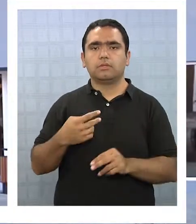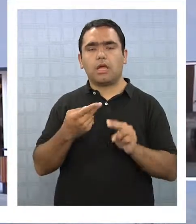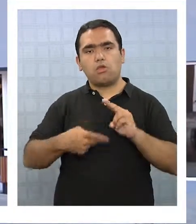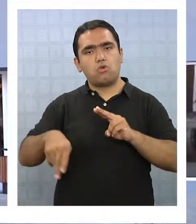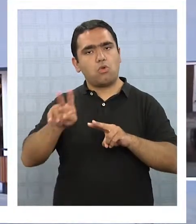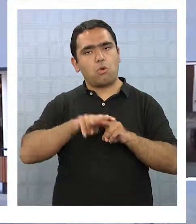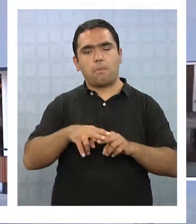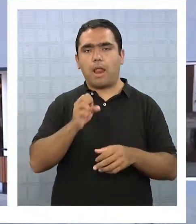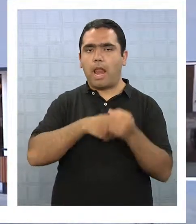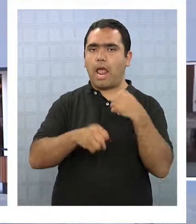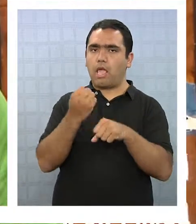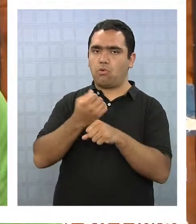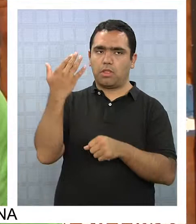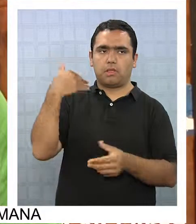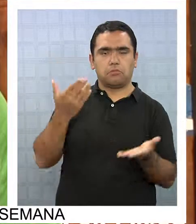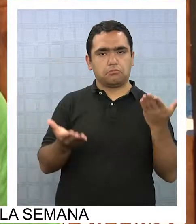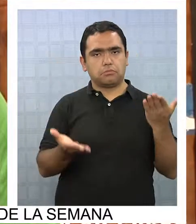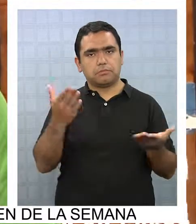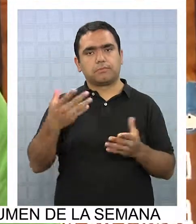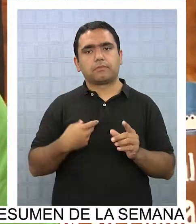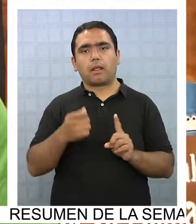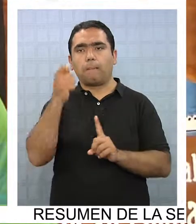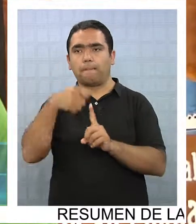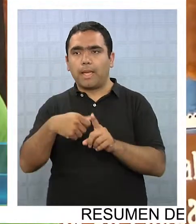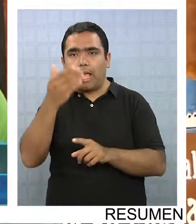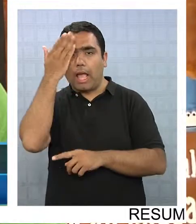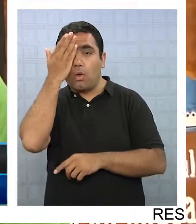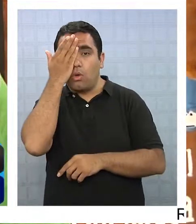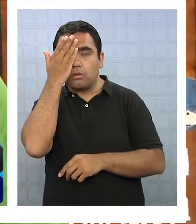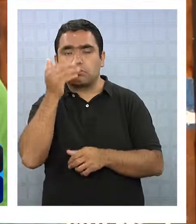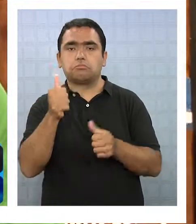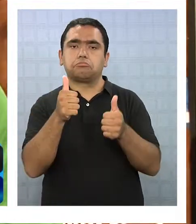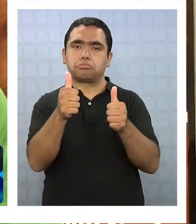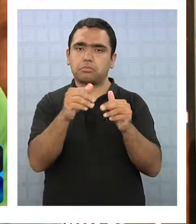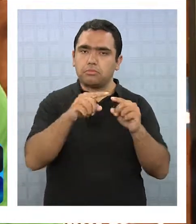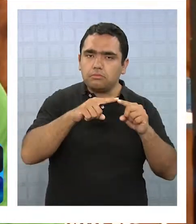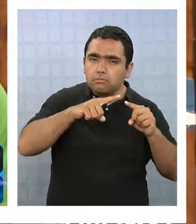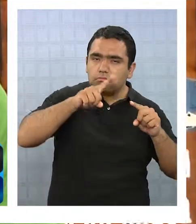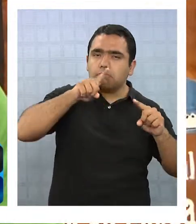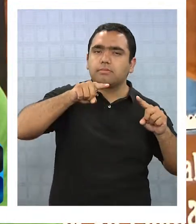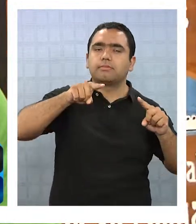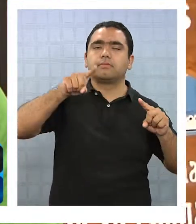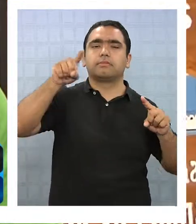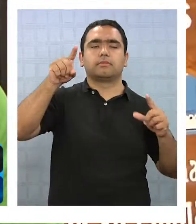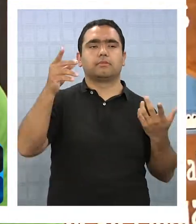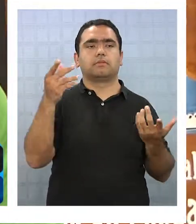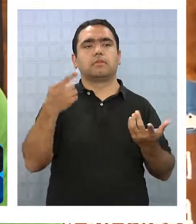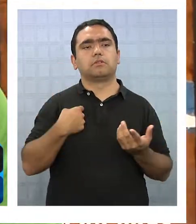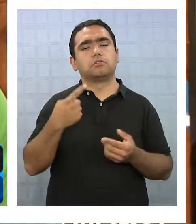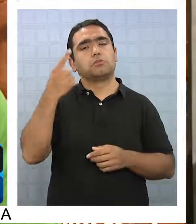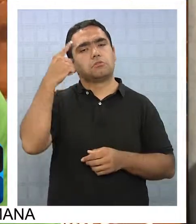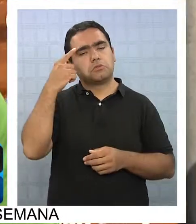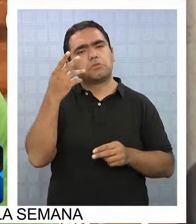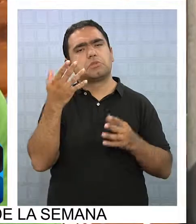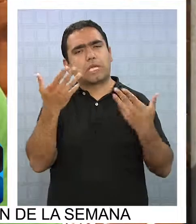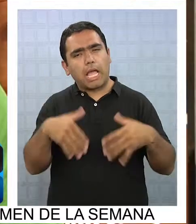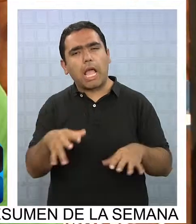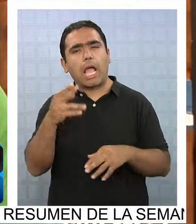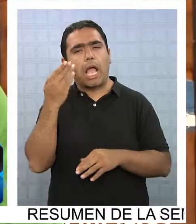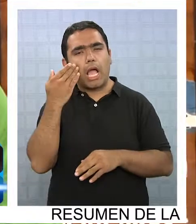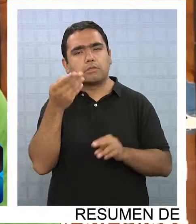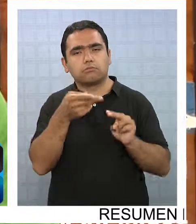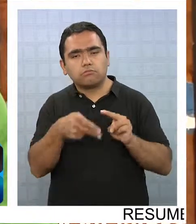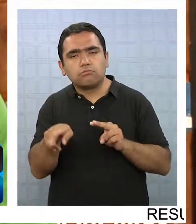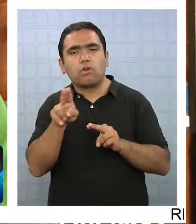al año anterior. El mes de agosto también tuvimos un repunte, así que yo creo que ya la cosa está superada.